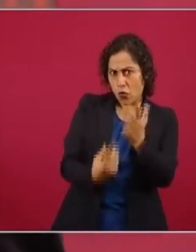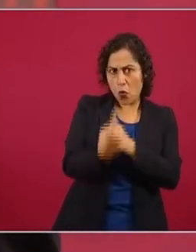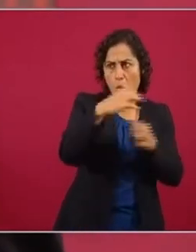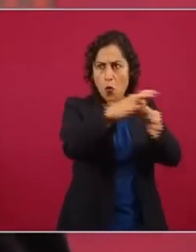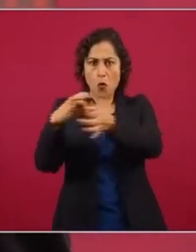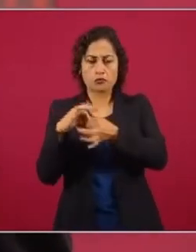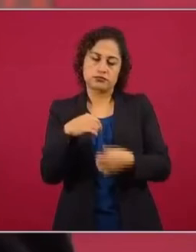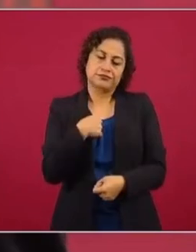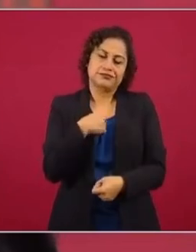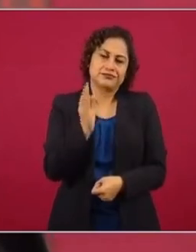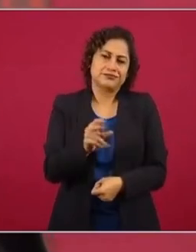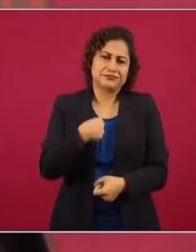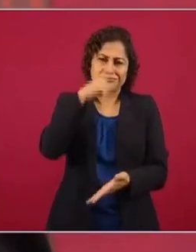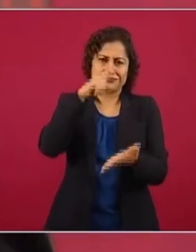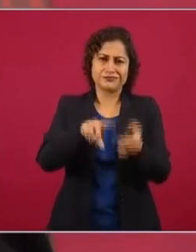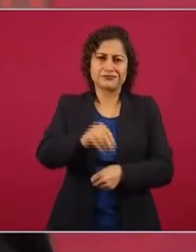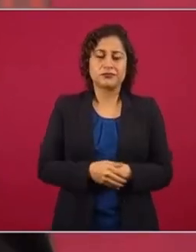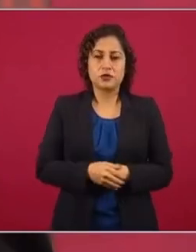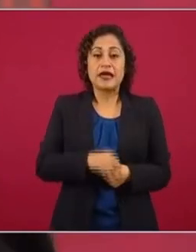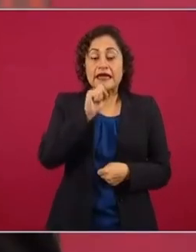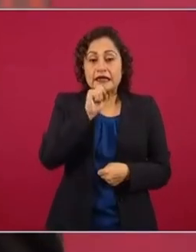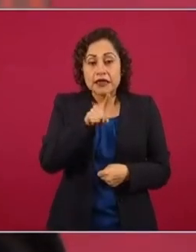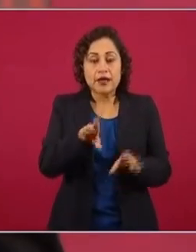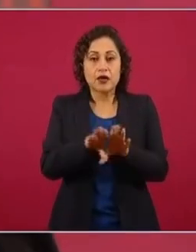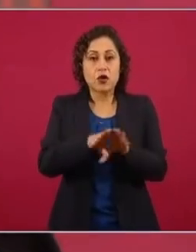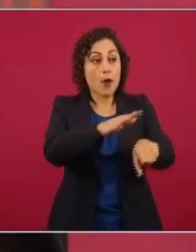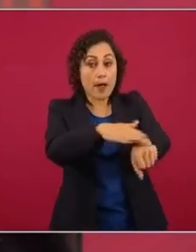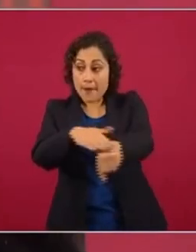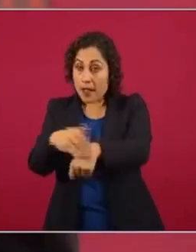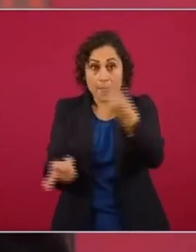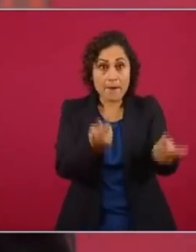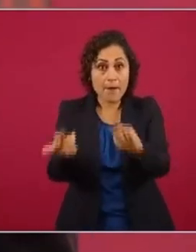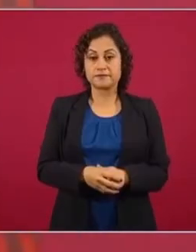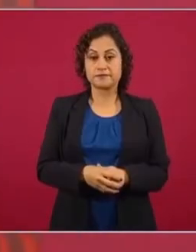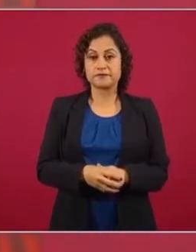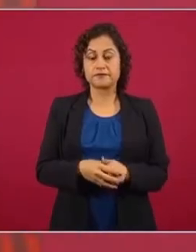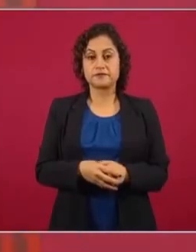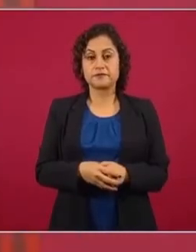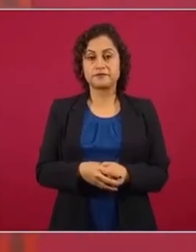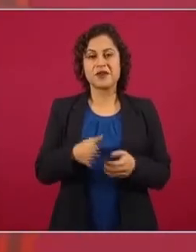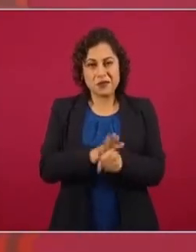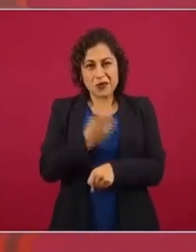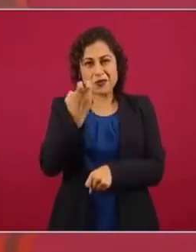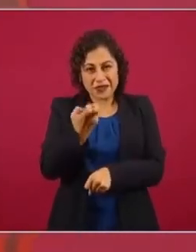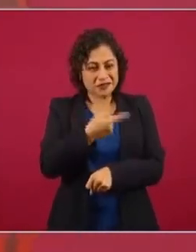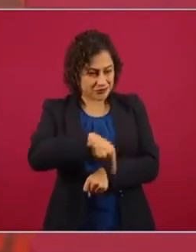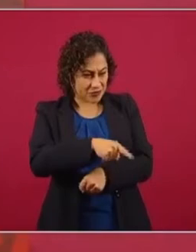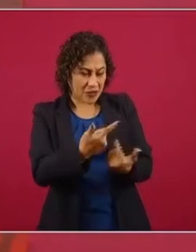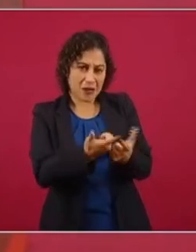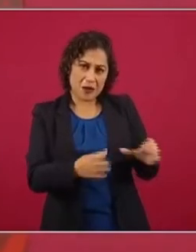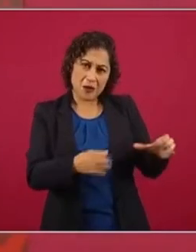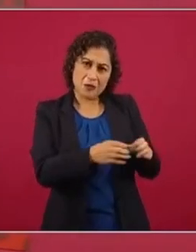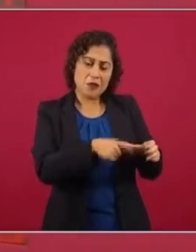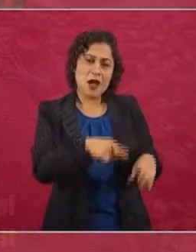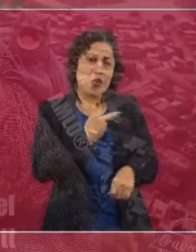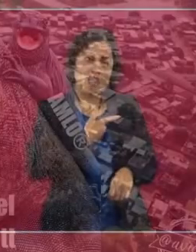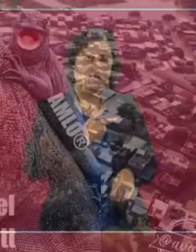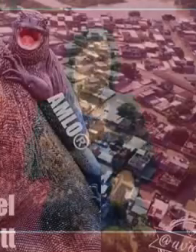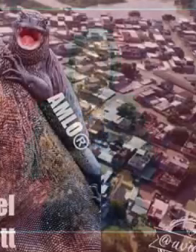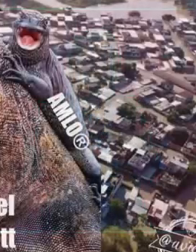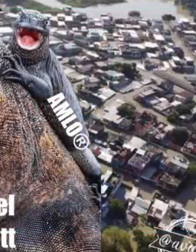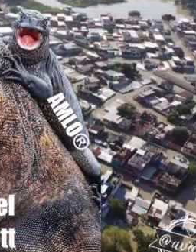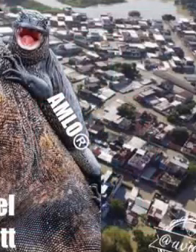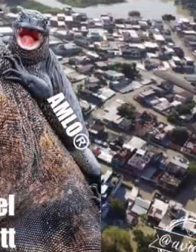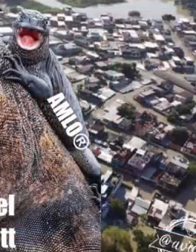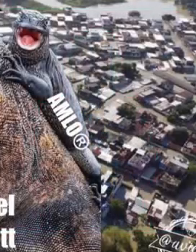en el consenso. Menos cuando se está en un proceso de transformación. ¿No les gusta que yo diga que por el bien de todos, primero los pobres?